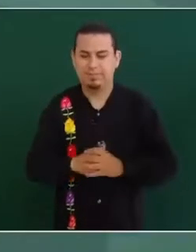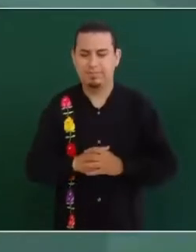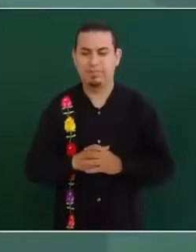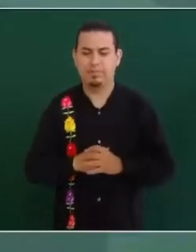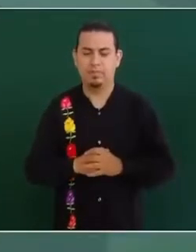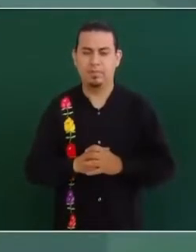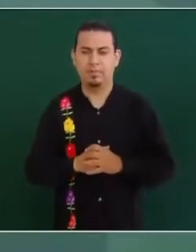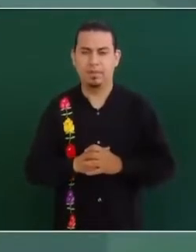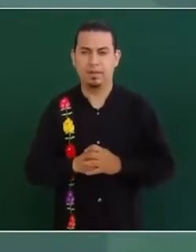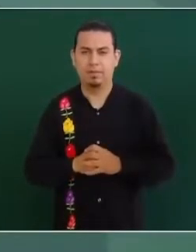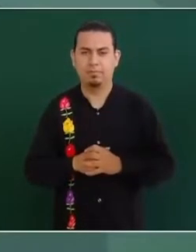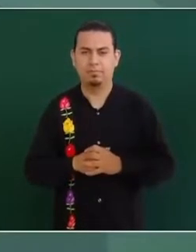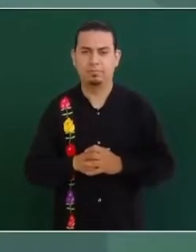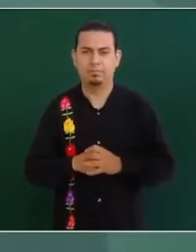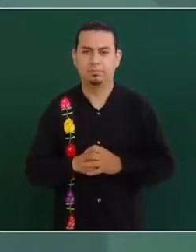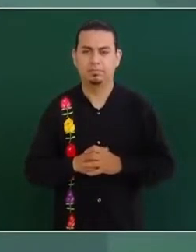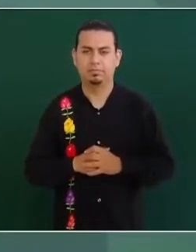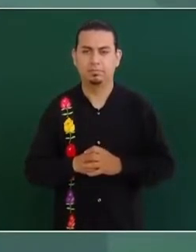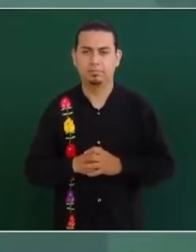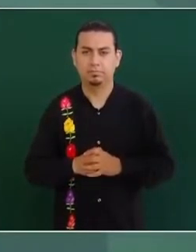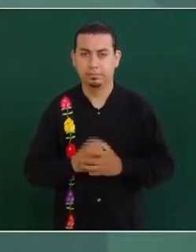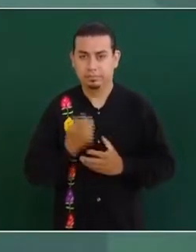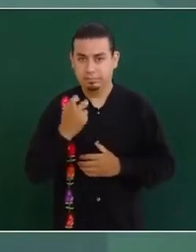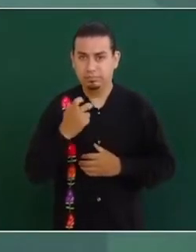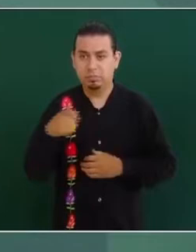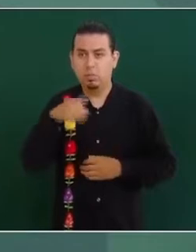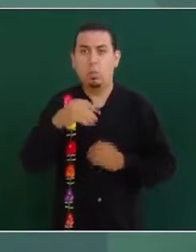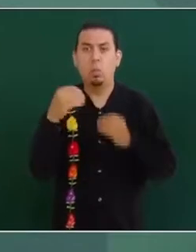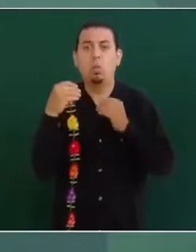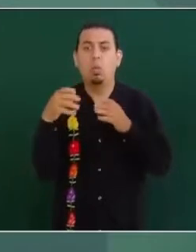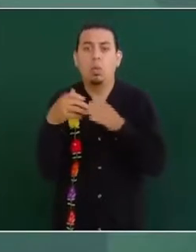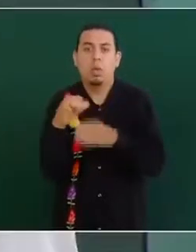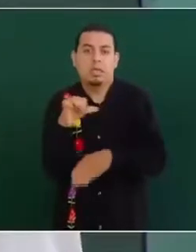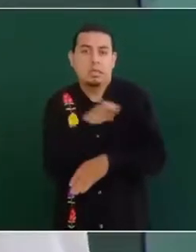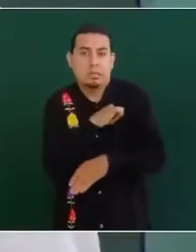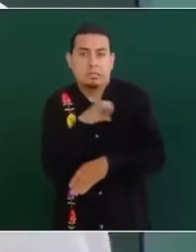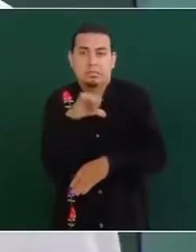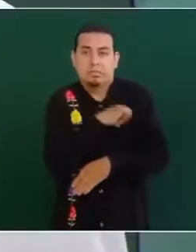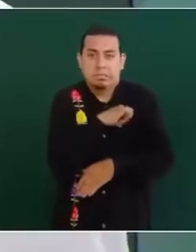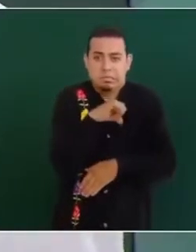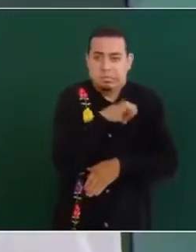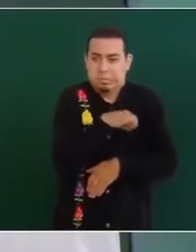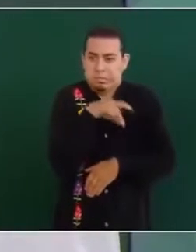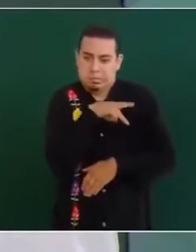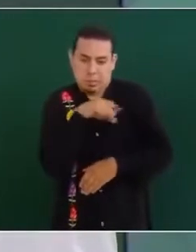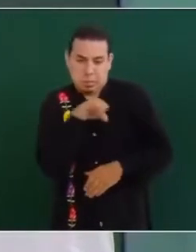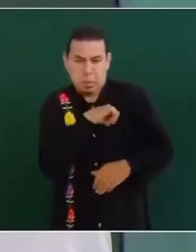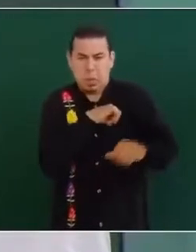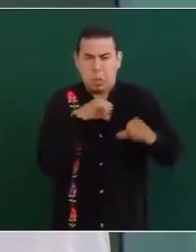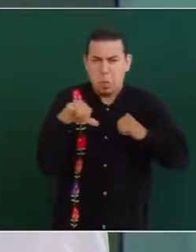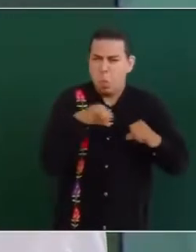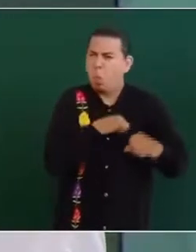individualistas de malas entrañas,